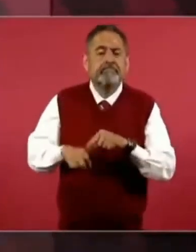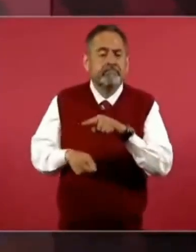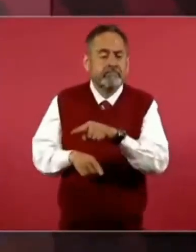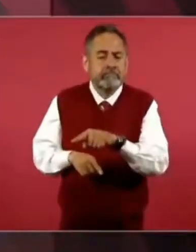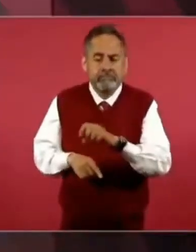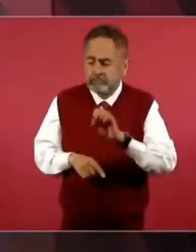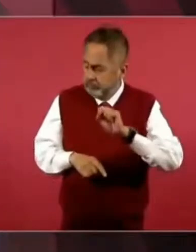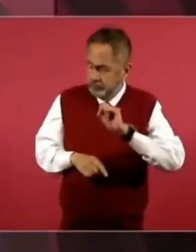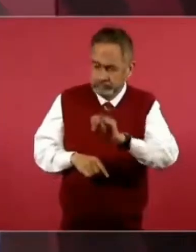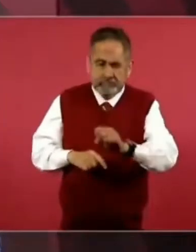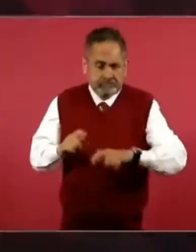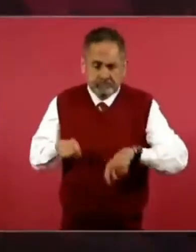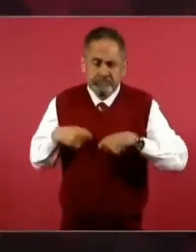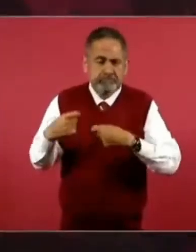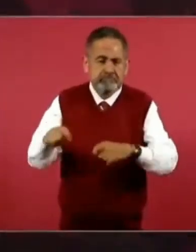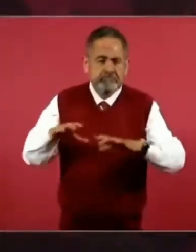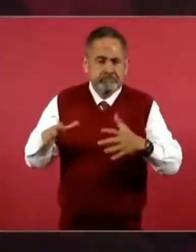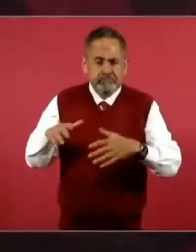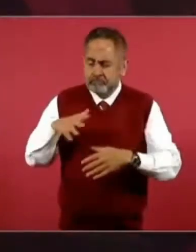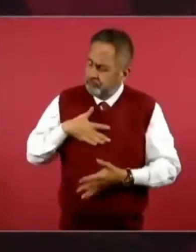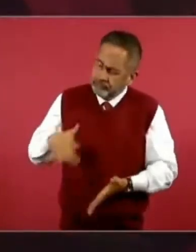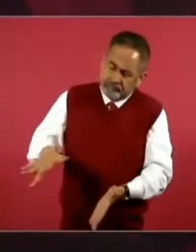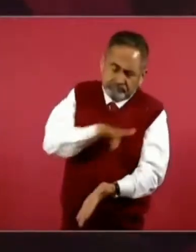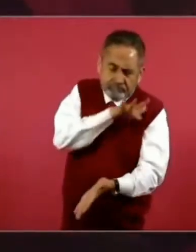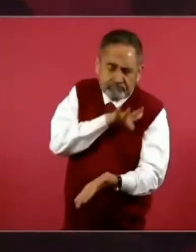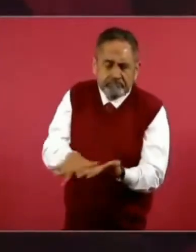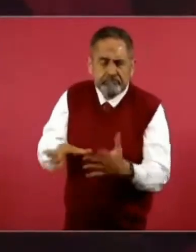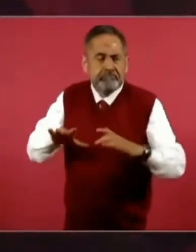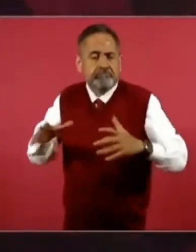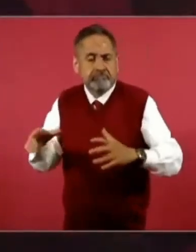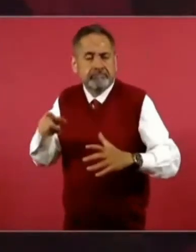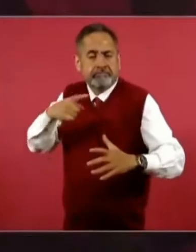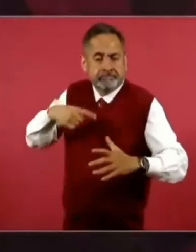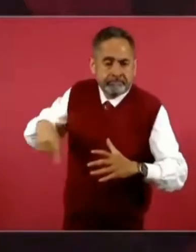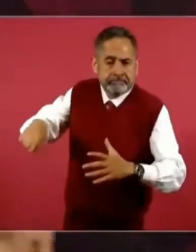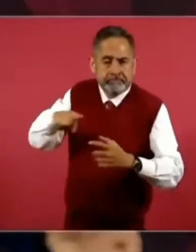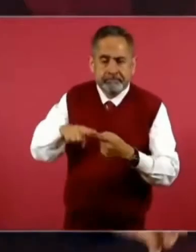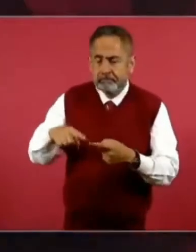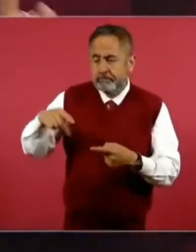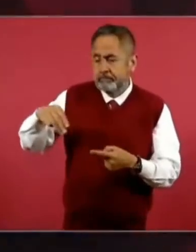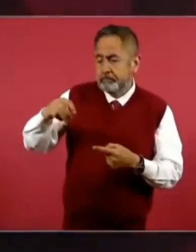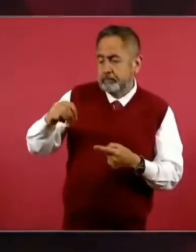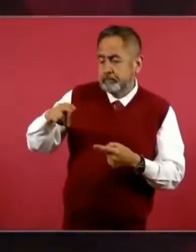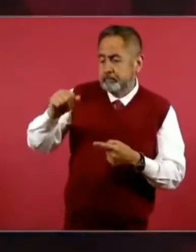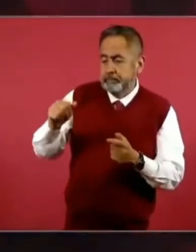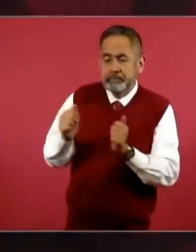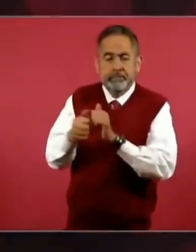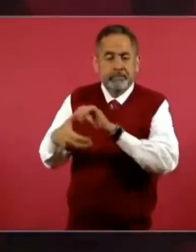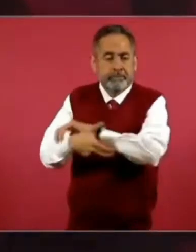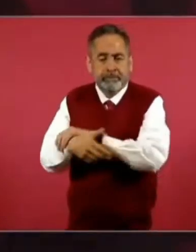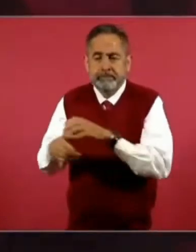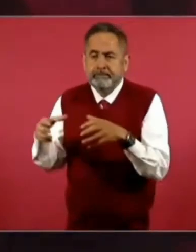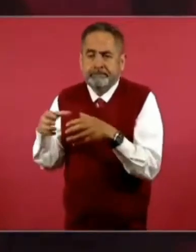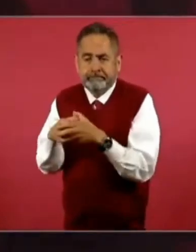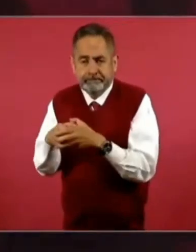todo su apoyo al movimiento de transformación.